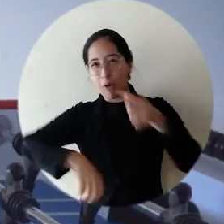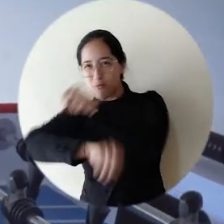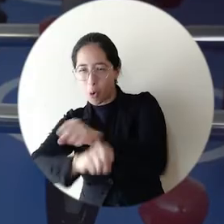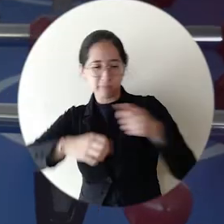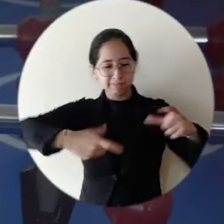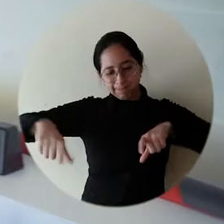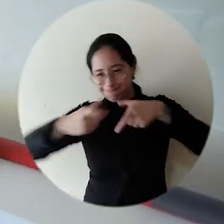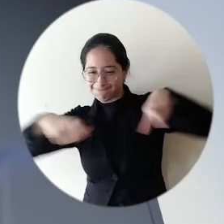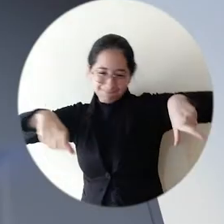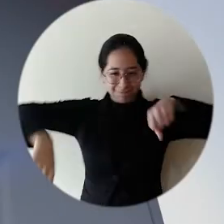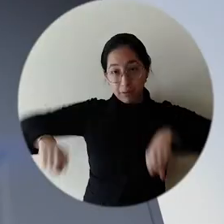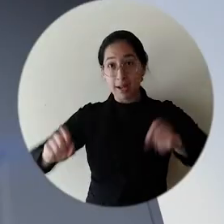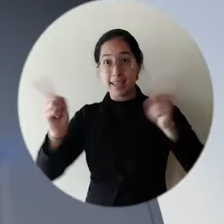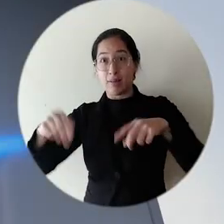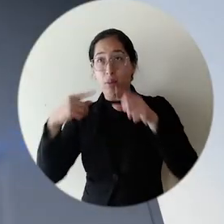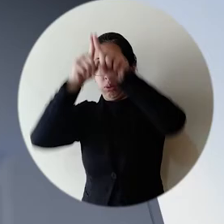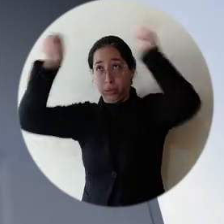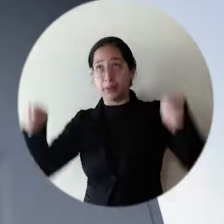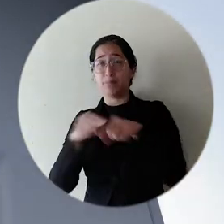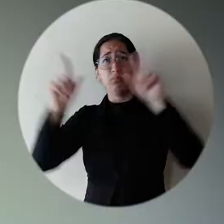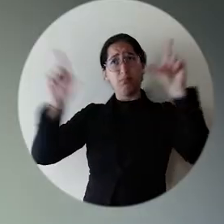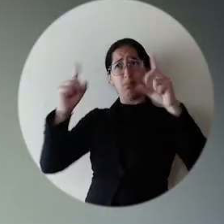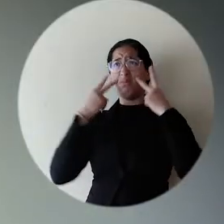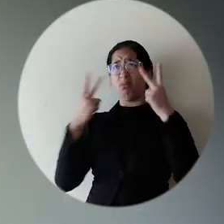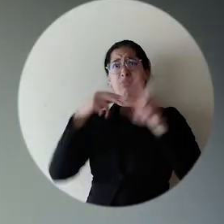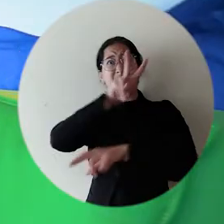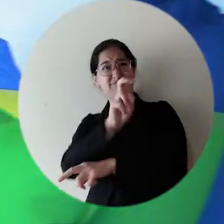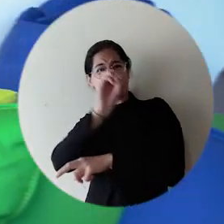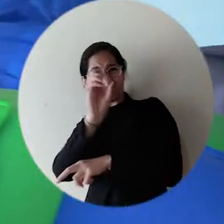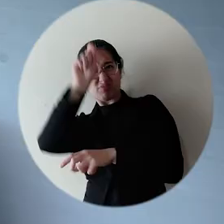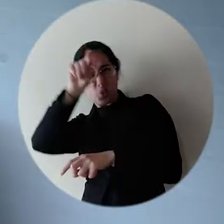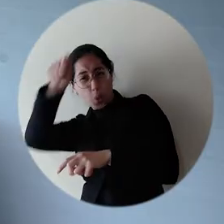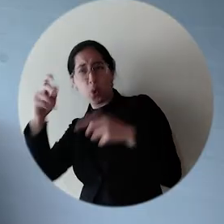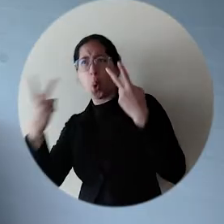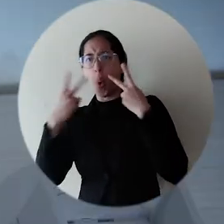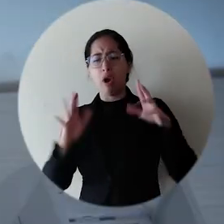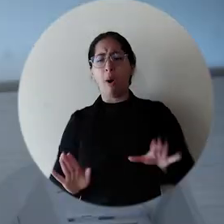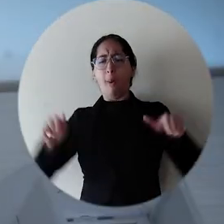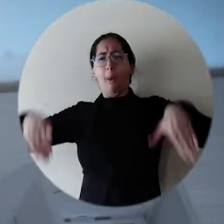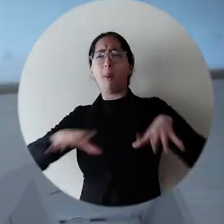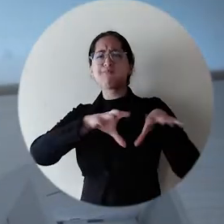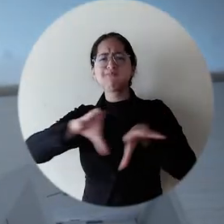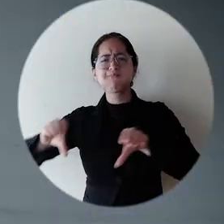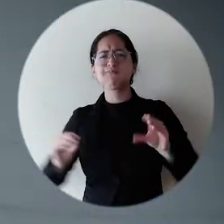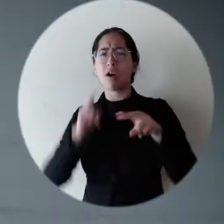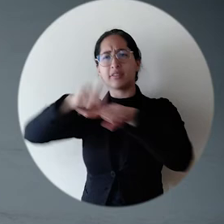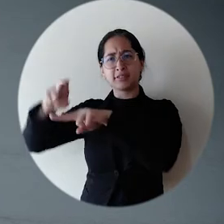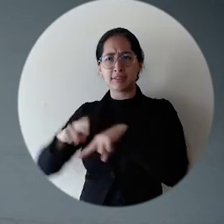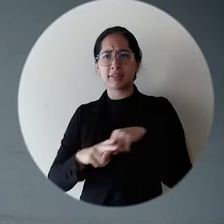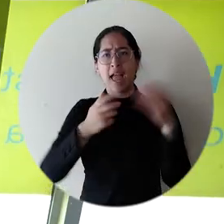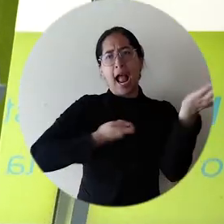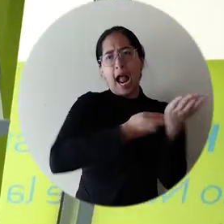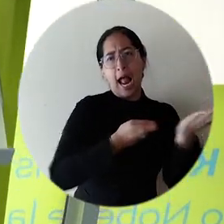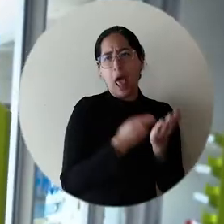un futbolino, fútbol de mesa, un televisor de 70 pulgadas Smart TV, muebles, puf, cargadores USB, cargadores